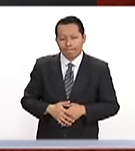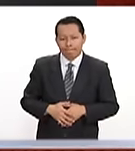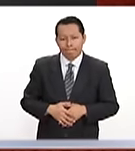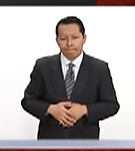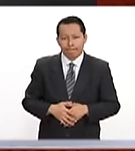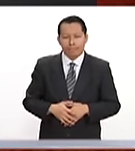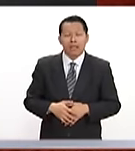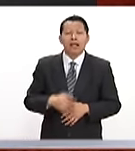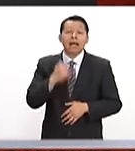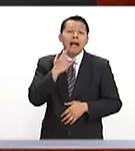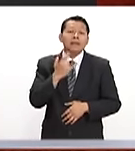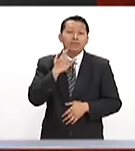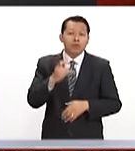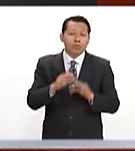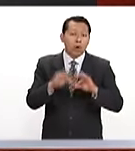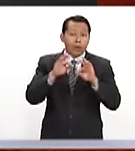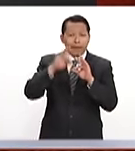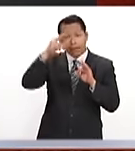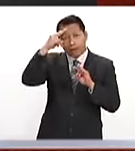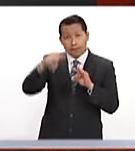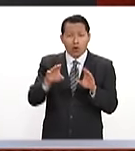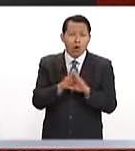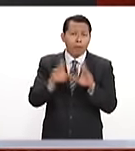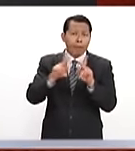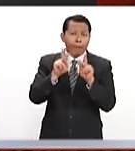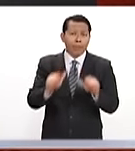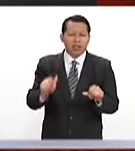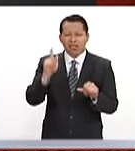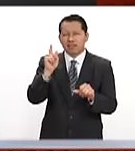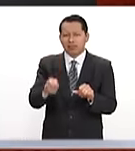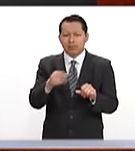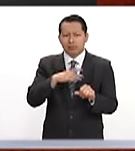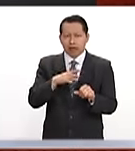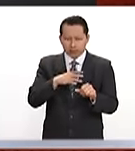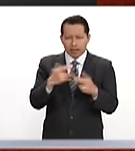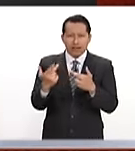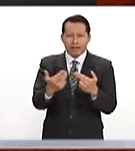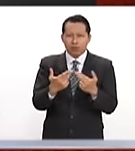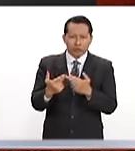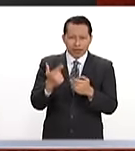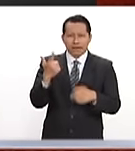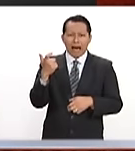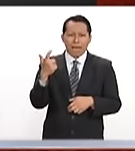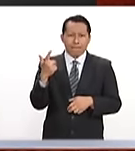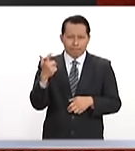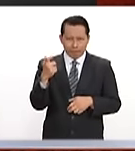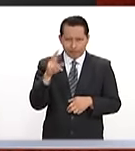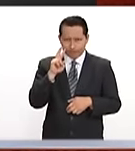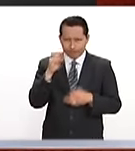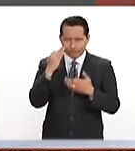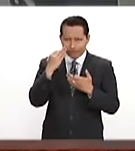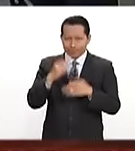En un esfuerzo por hacer de México un país de paz, fueron destruidas miles de armas. Vea usted.